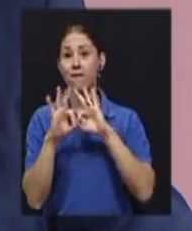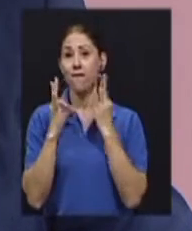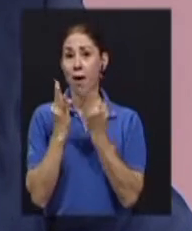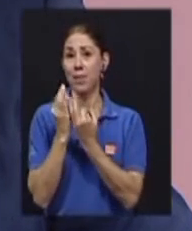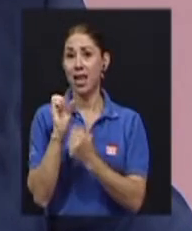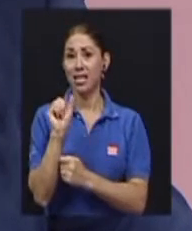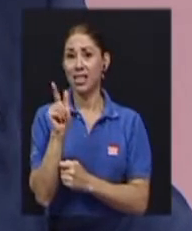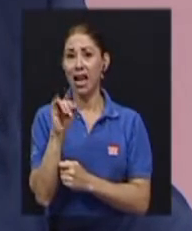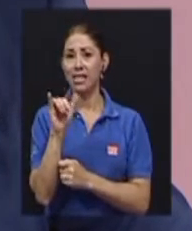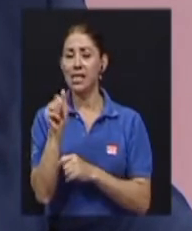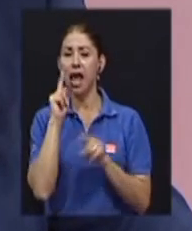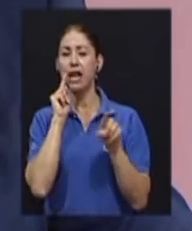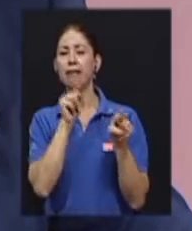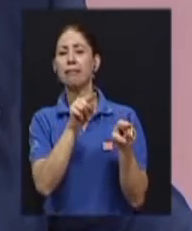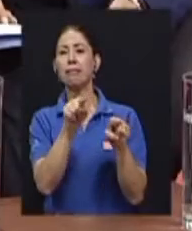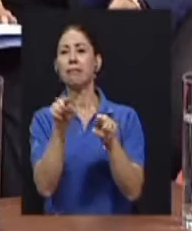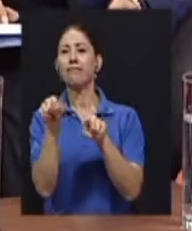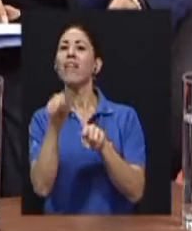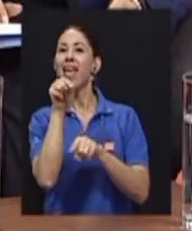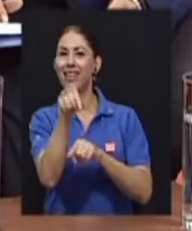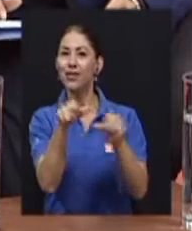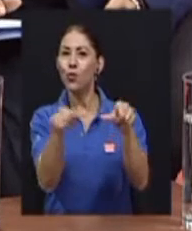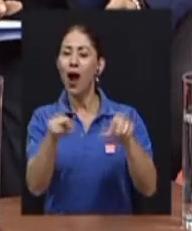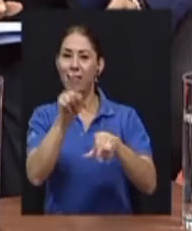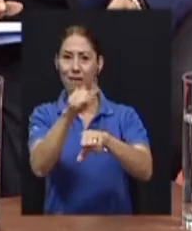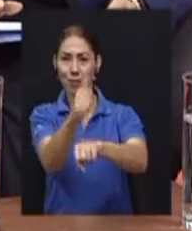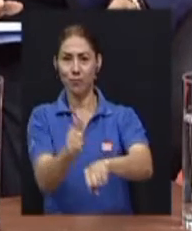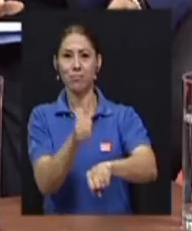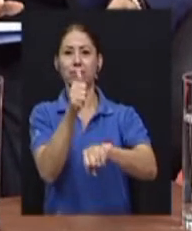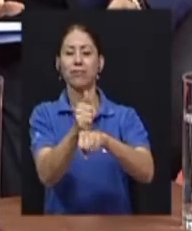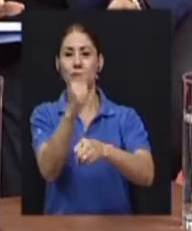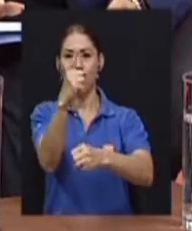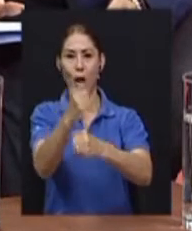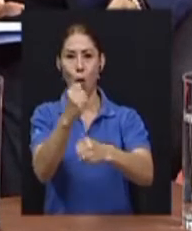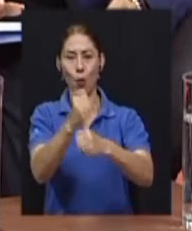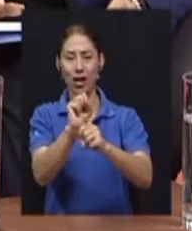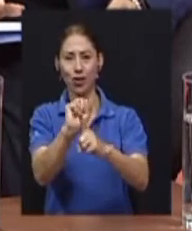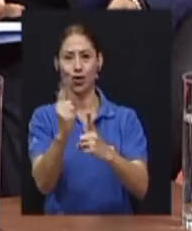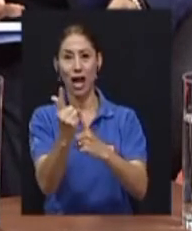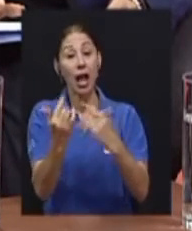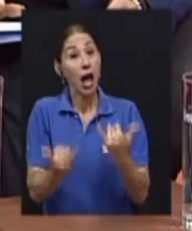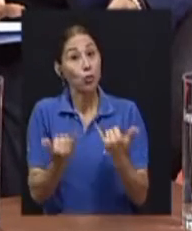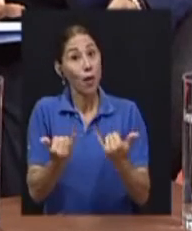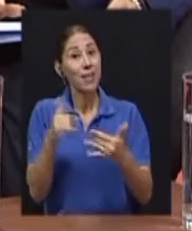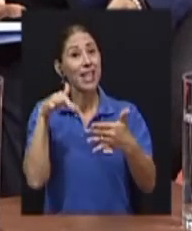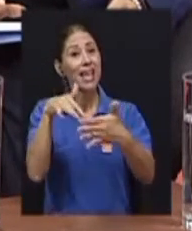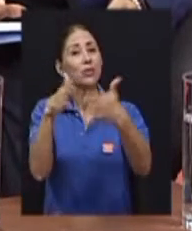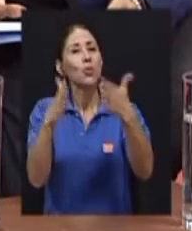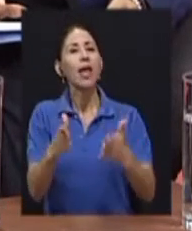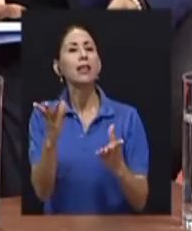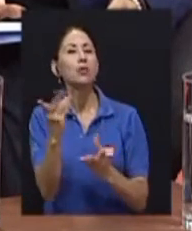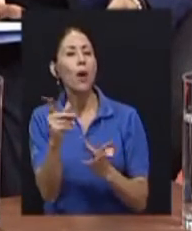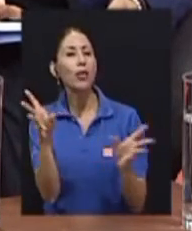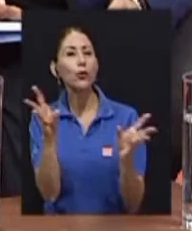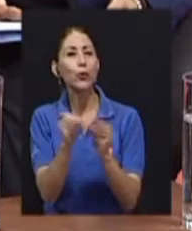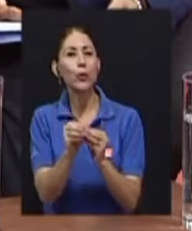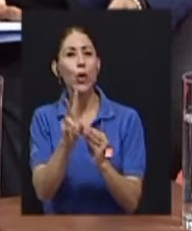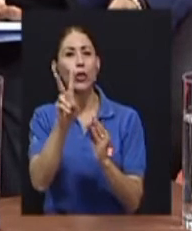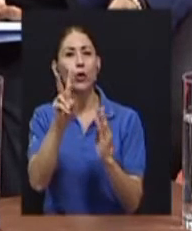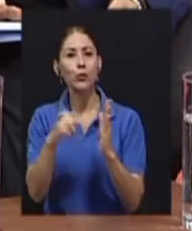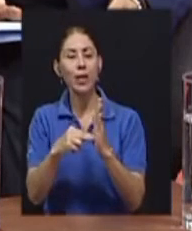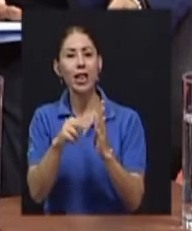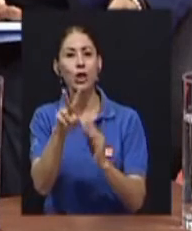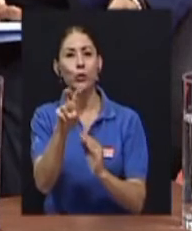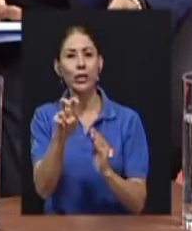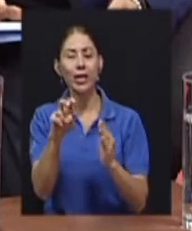tenía que haber una obra social. Actualmente contamos con una población estudiantil de 2,200 niños y